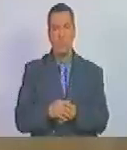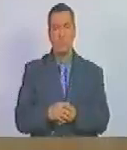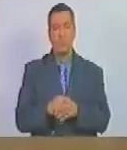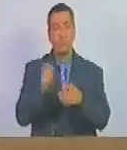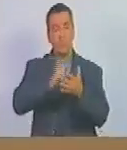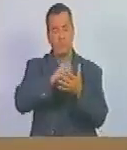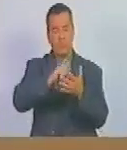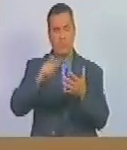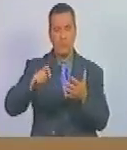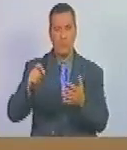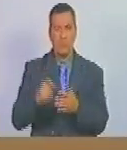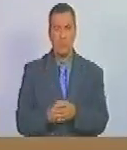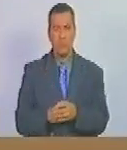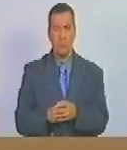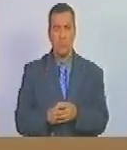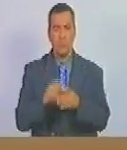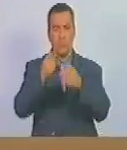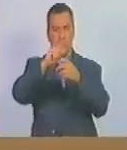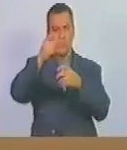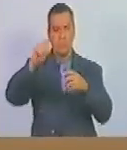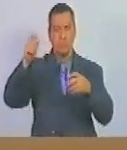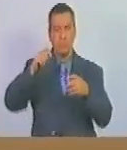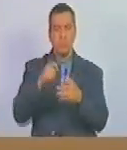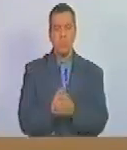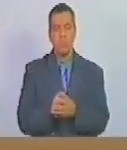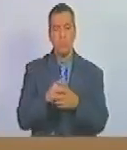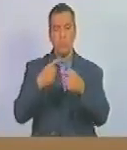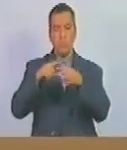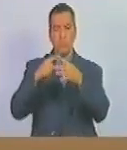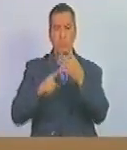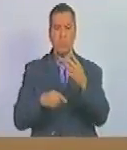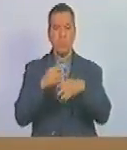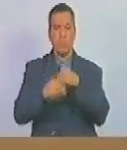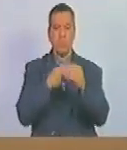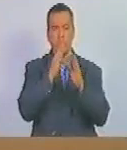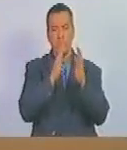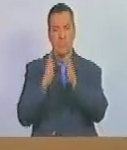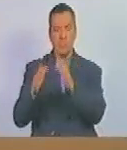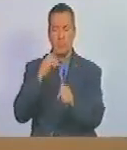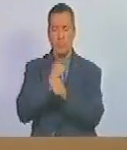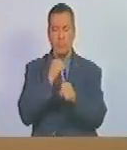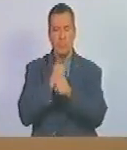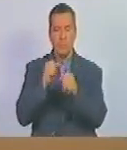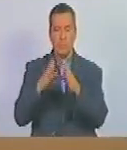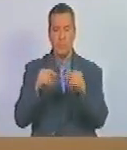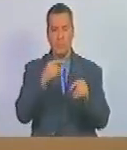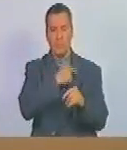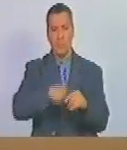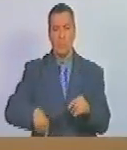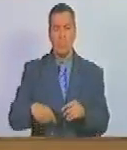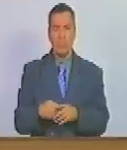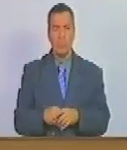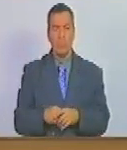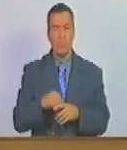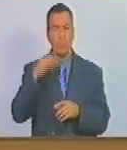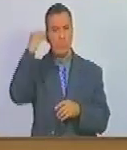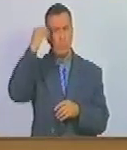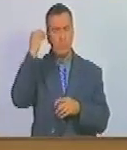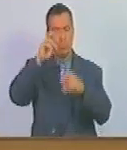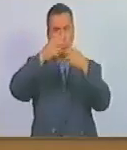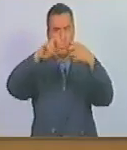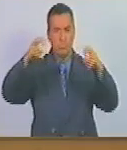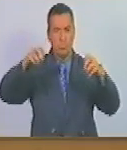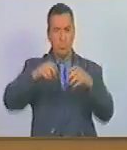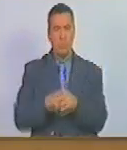queda redactado en los siguientes términos epígrafe otras formas de organización laboral en consideración el